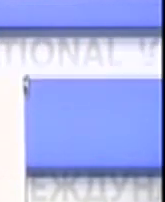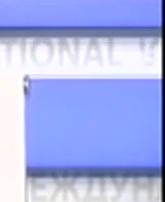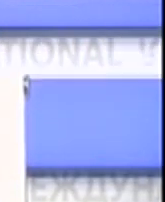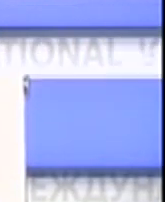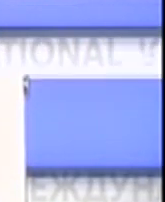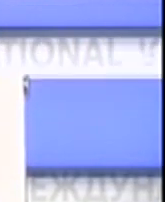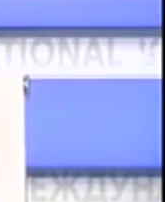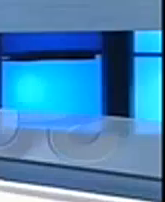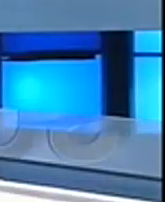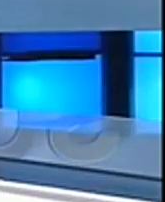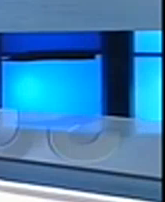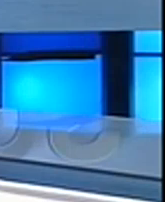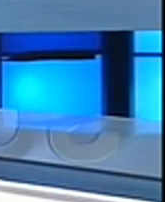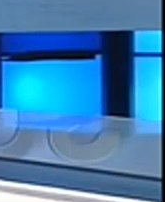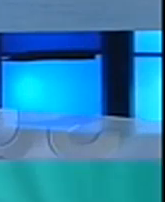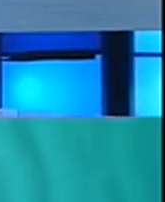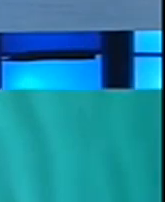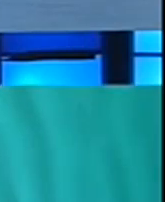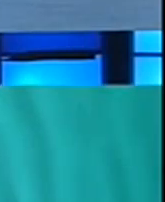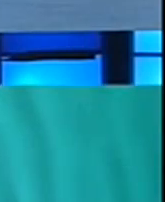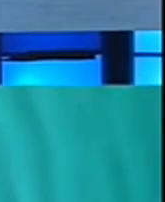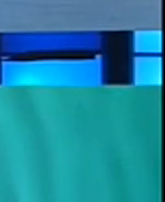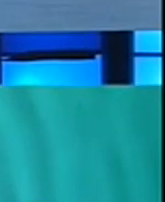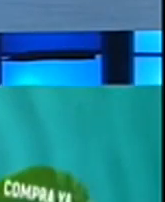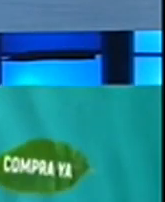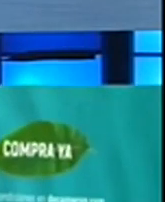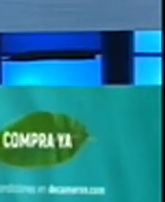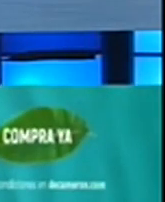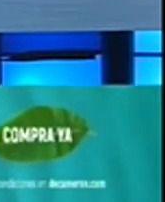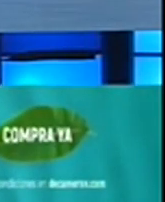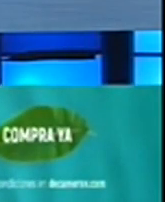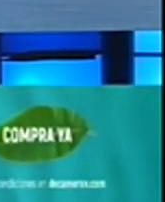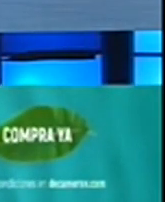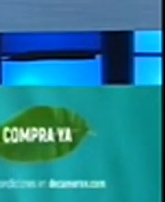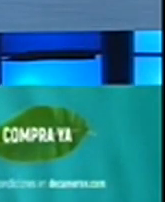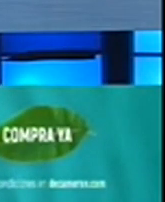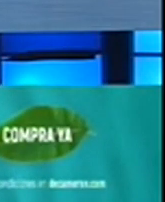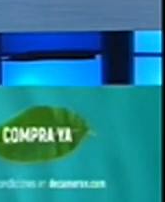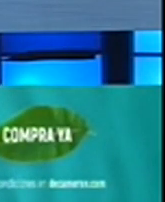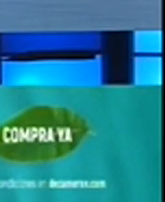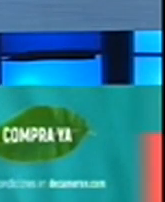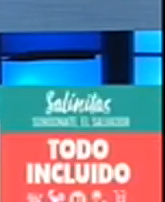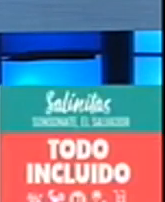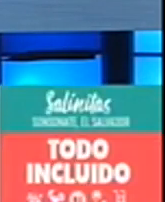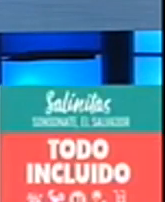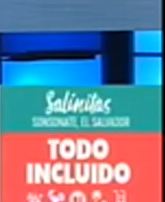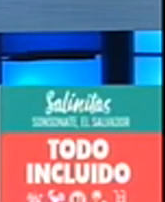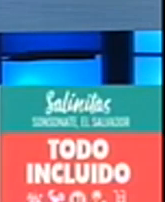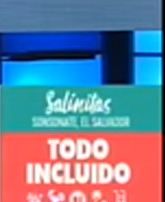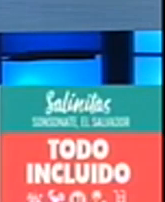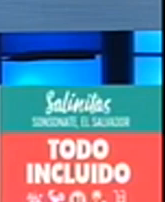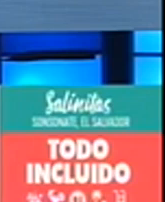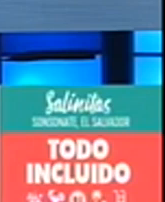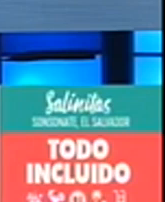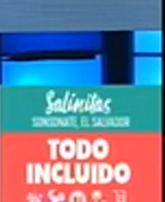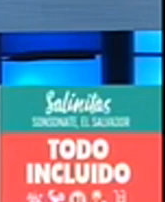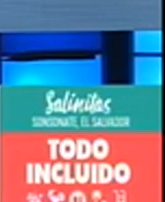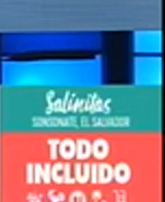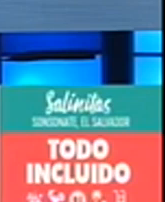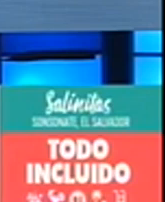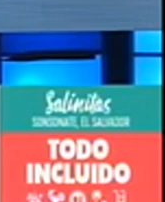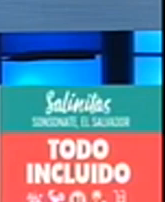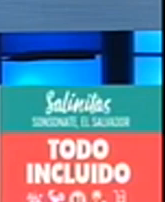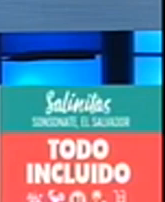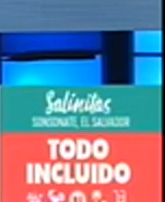transparencia. Vive una experiencia única, todo incluido con los TKDs. Reserva ahora tu